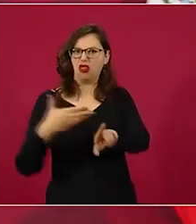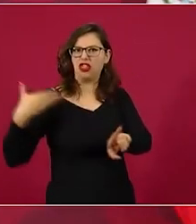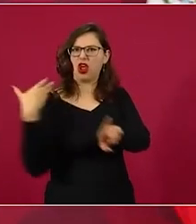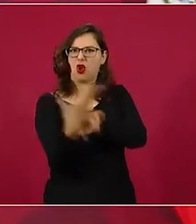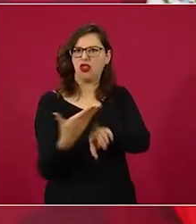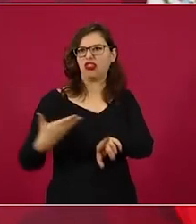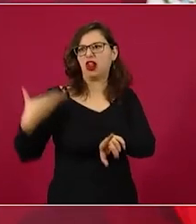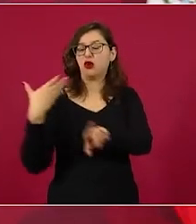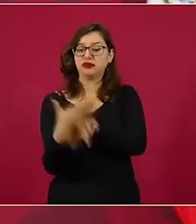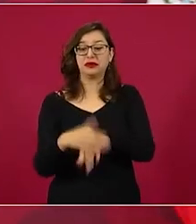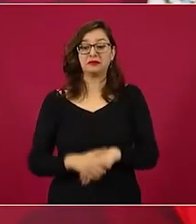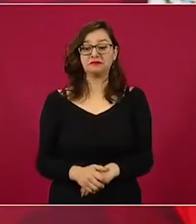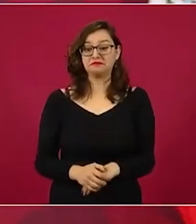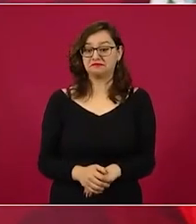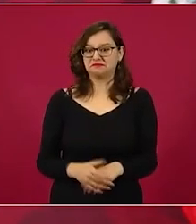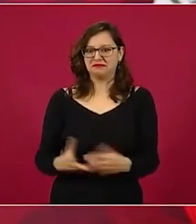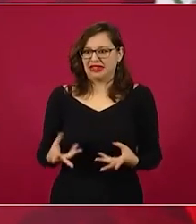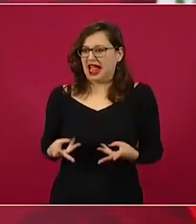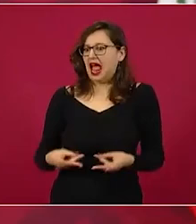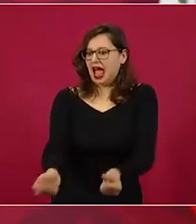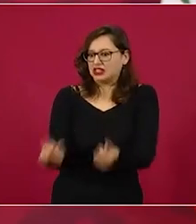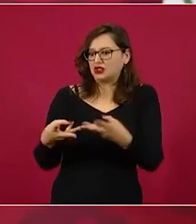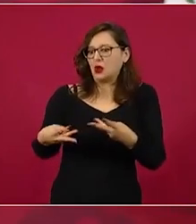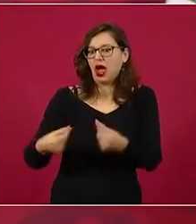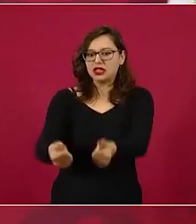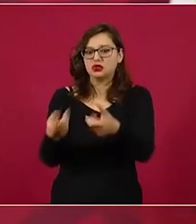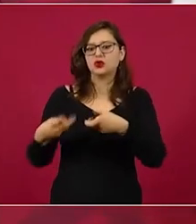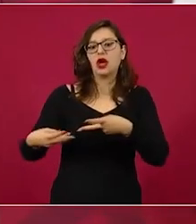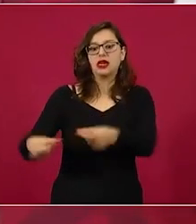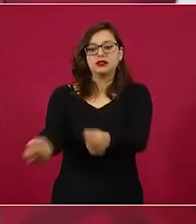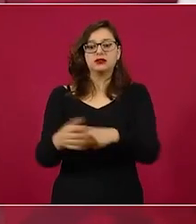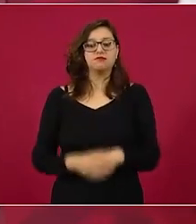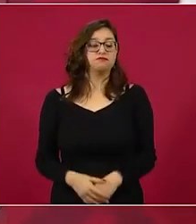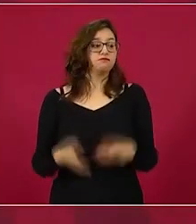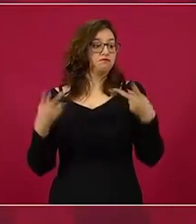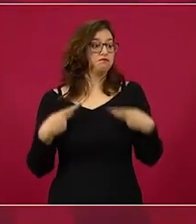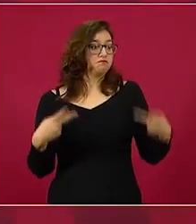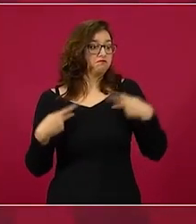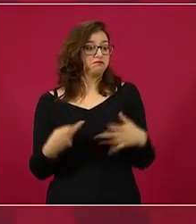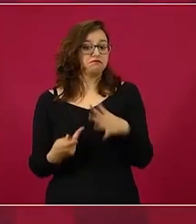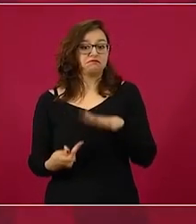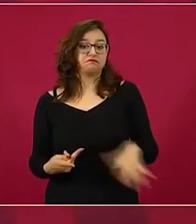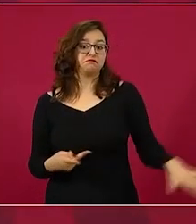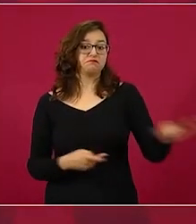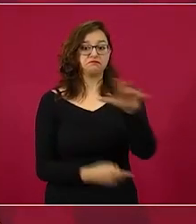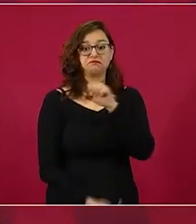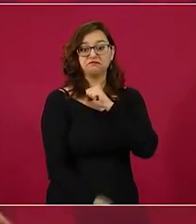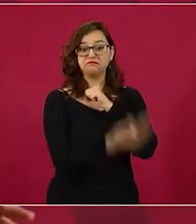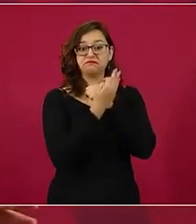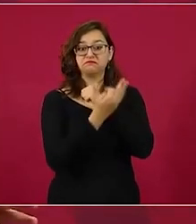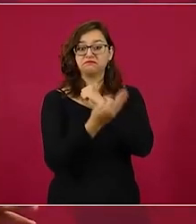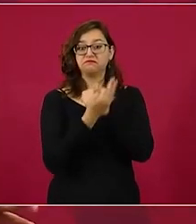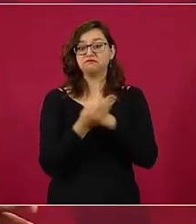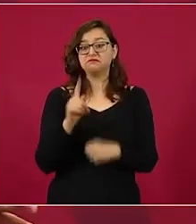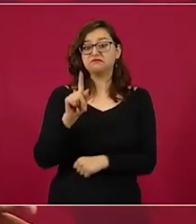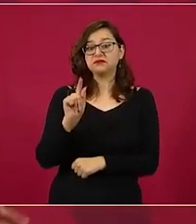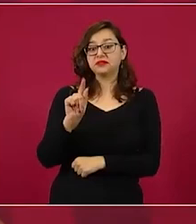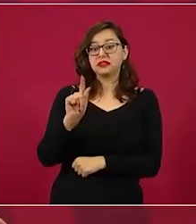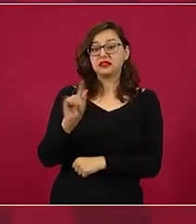70 por ciento de aceptación, un poco más, pero